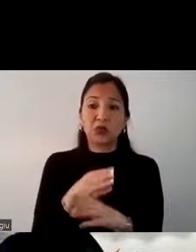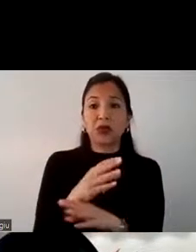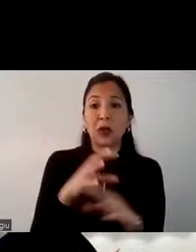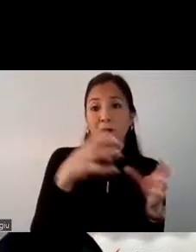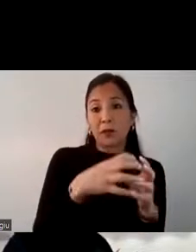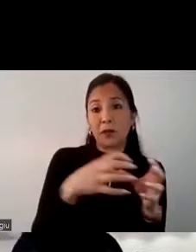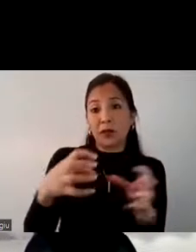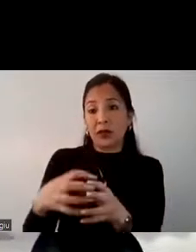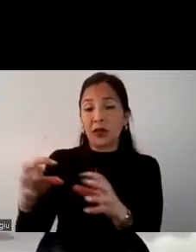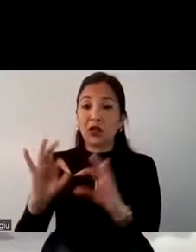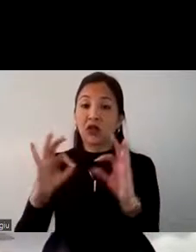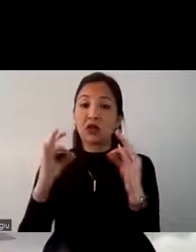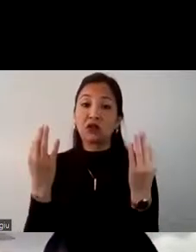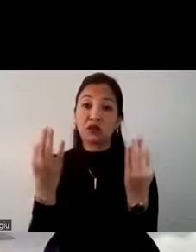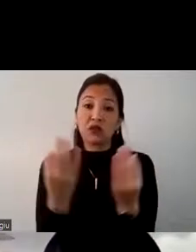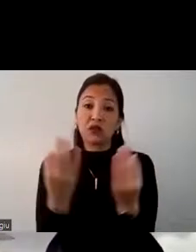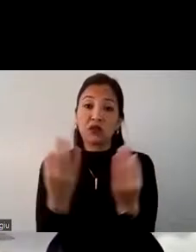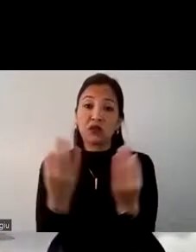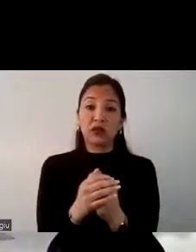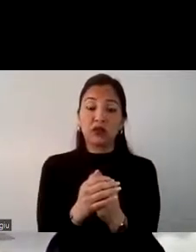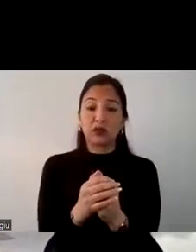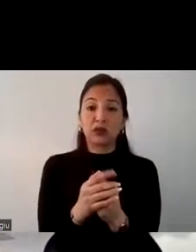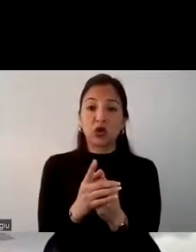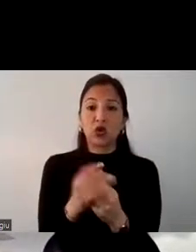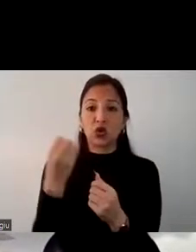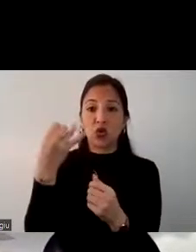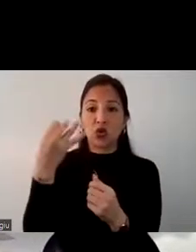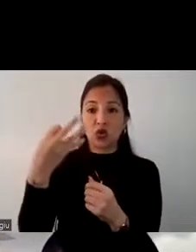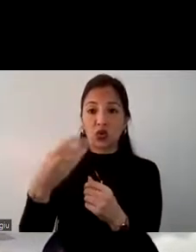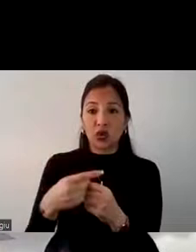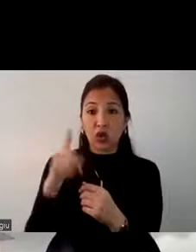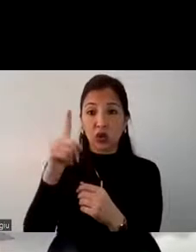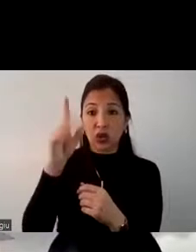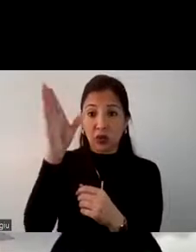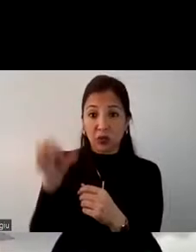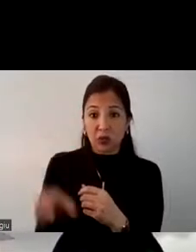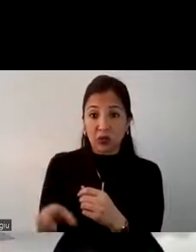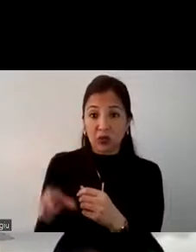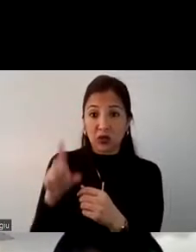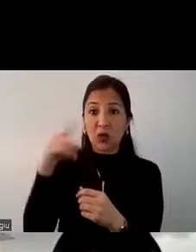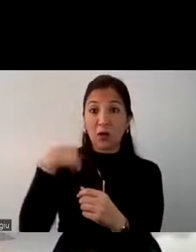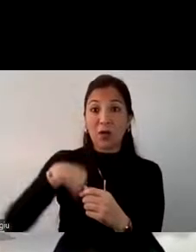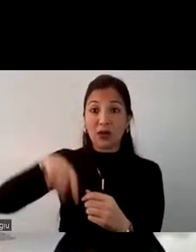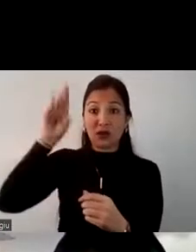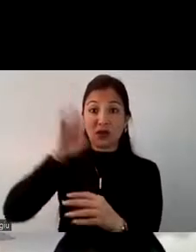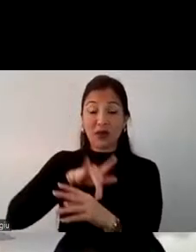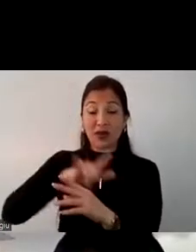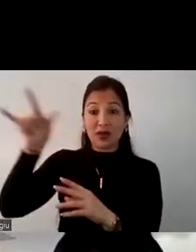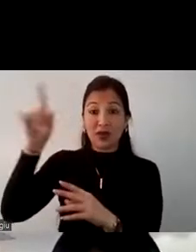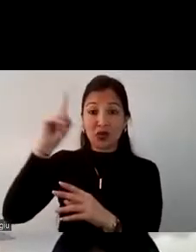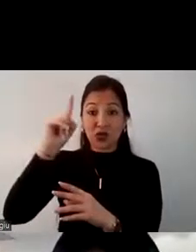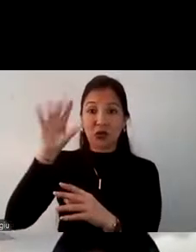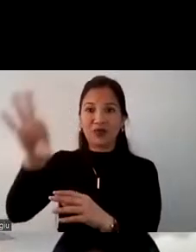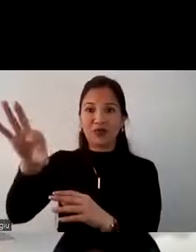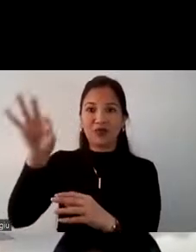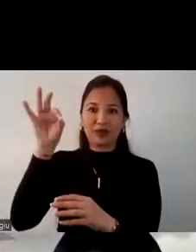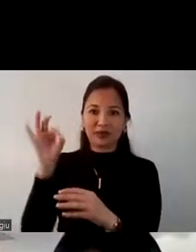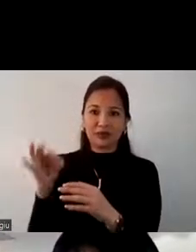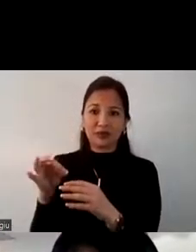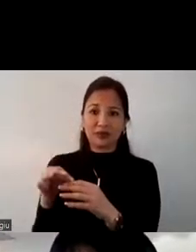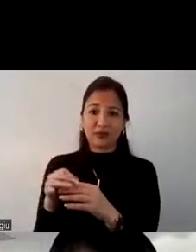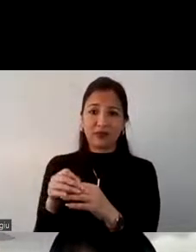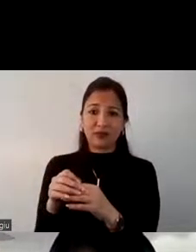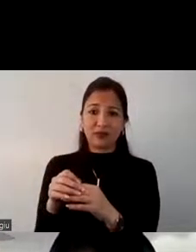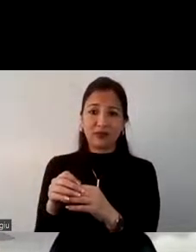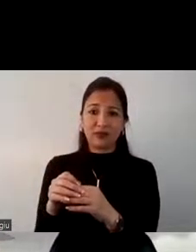familias e incluso también días donde una persona que viaja sola puede tomarlo. También nos da la posibilidad de si bien es cierto